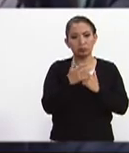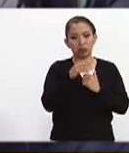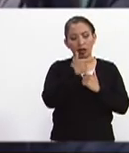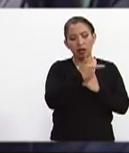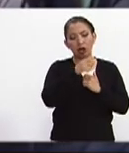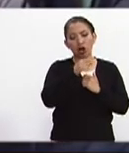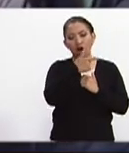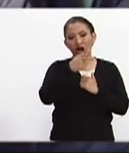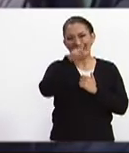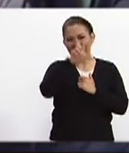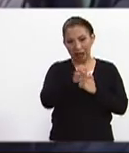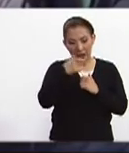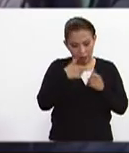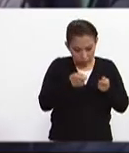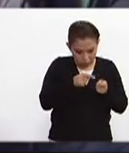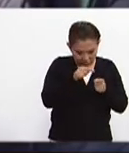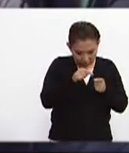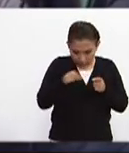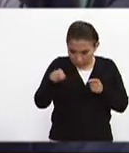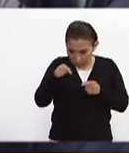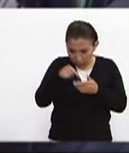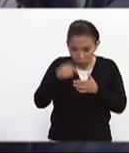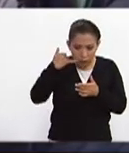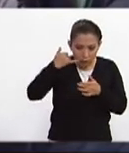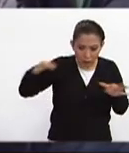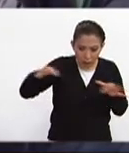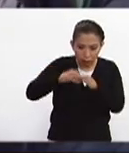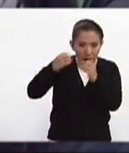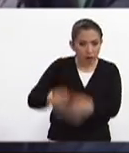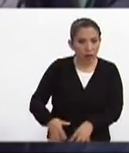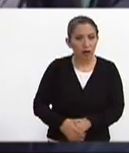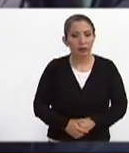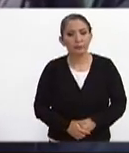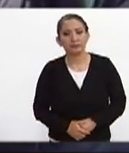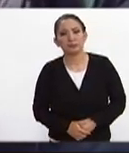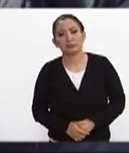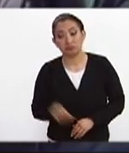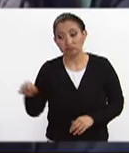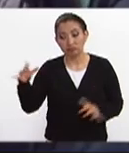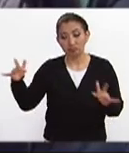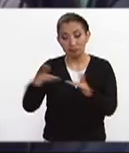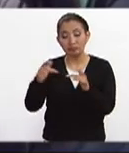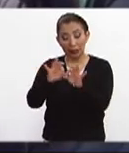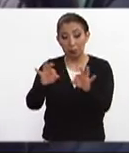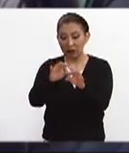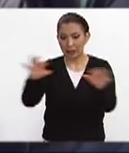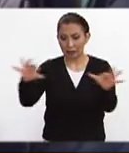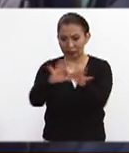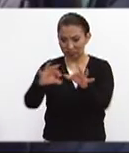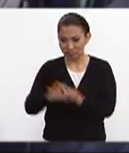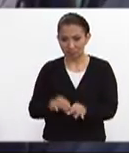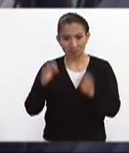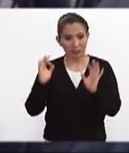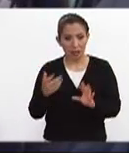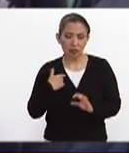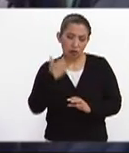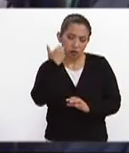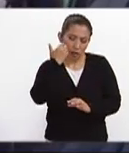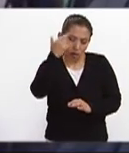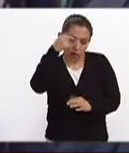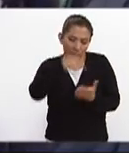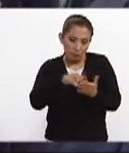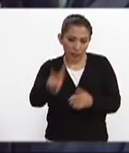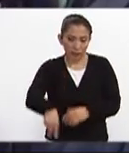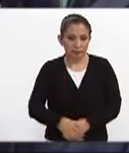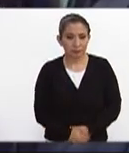Google para ubicar un teléfono extraviado son dos datos coincidentes bueno yo creo que es